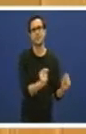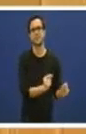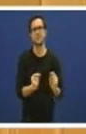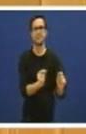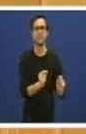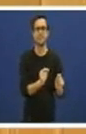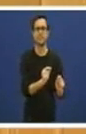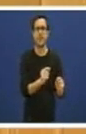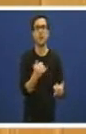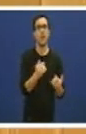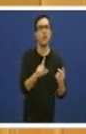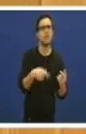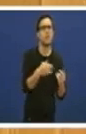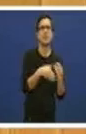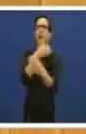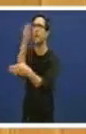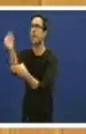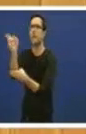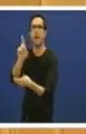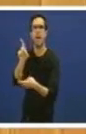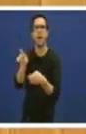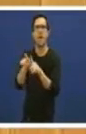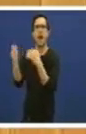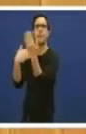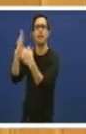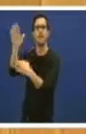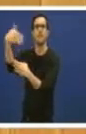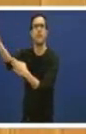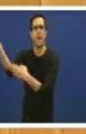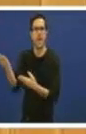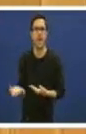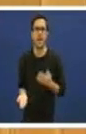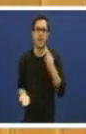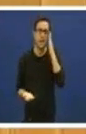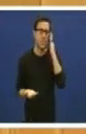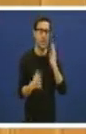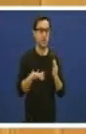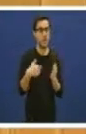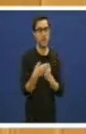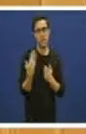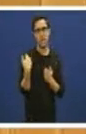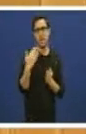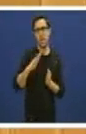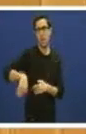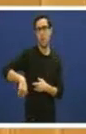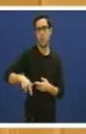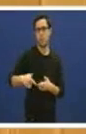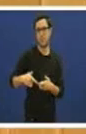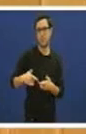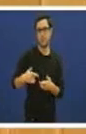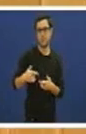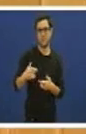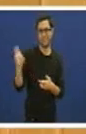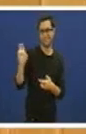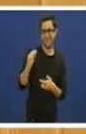naval cando non sae das nosas fronteiras. Ainda, na comparecencia anterior do consellero de Cultura falaba precisamente